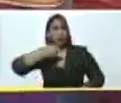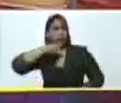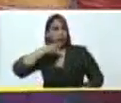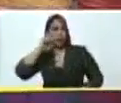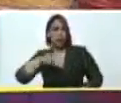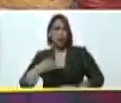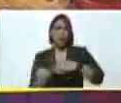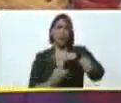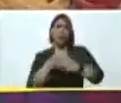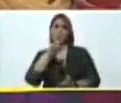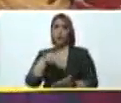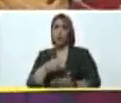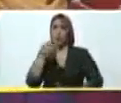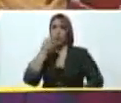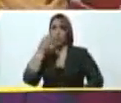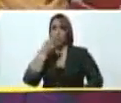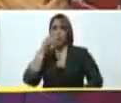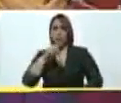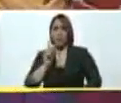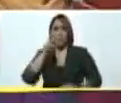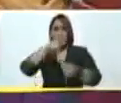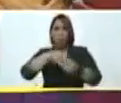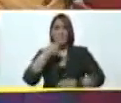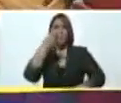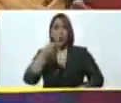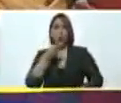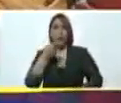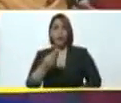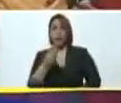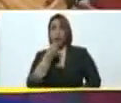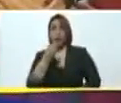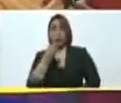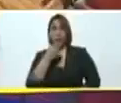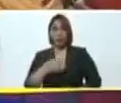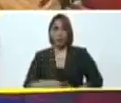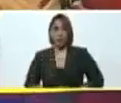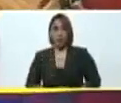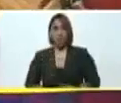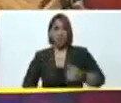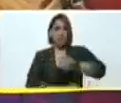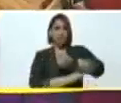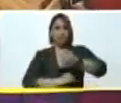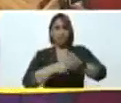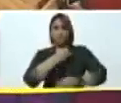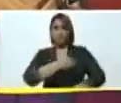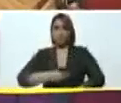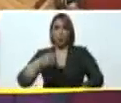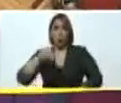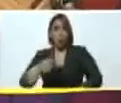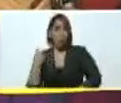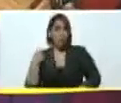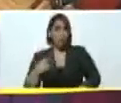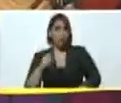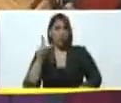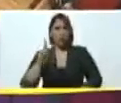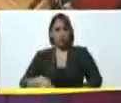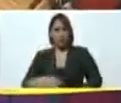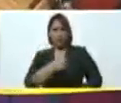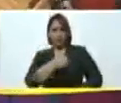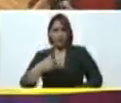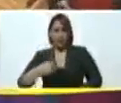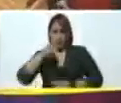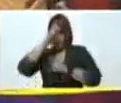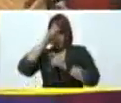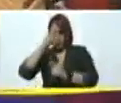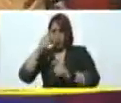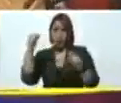el Instituto Nacional de Nutrición son parte de las políticas alimentarias que esta base de emisiones hoy va a tener. Yo quiero hoy reconocer